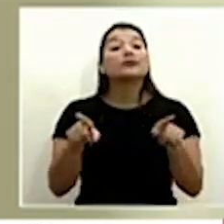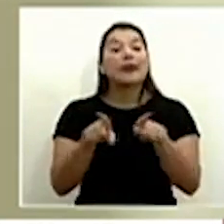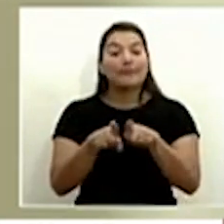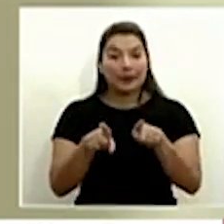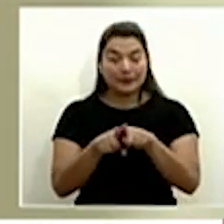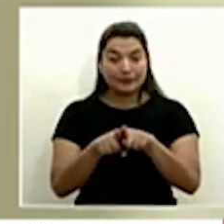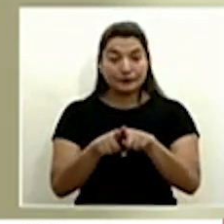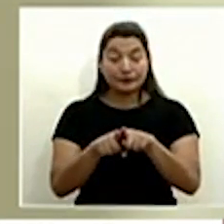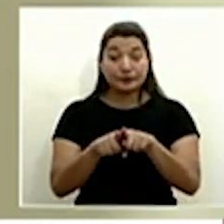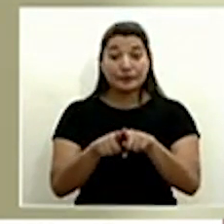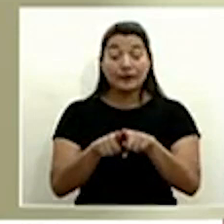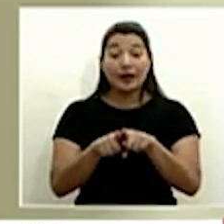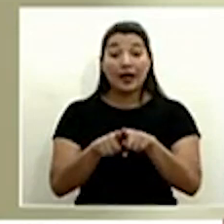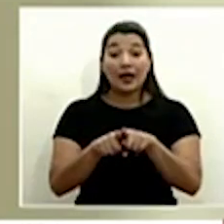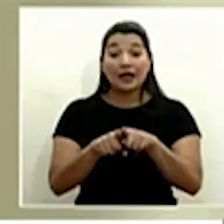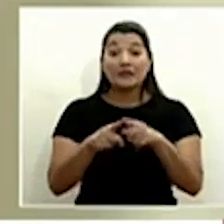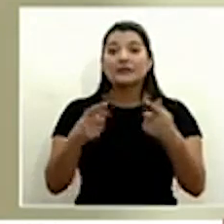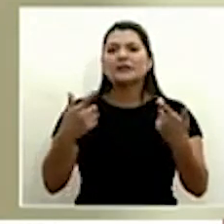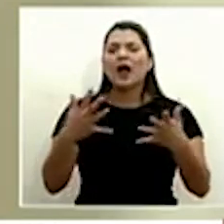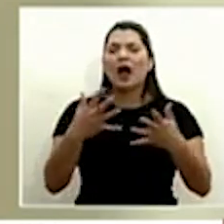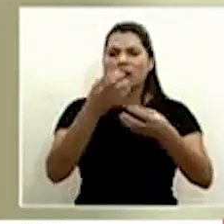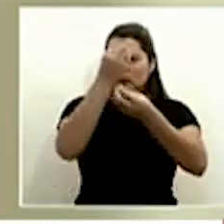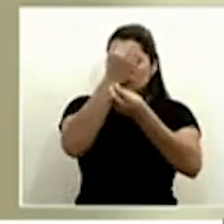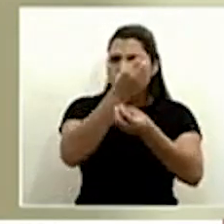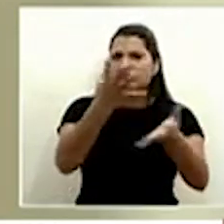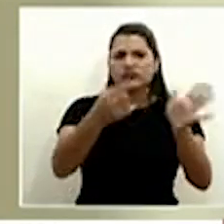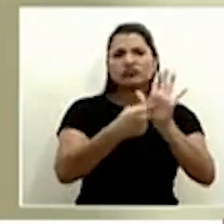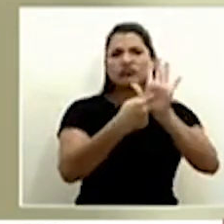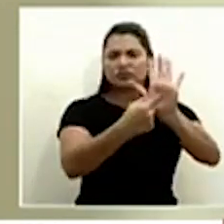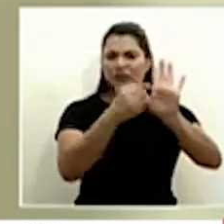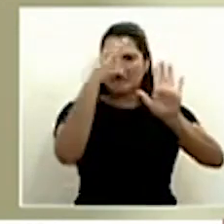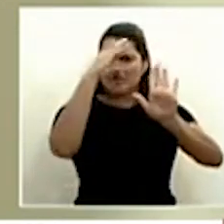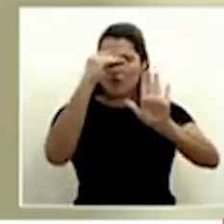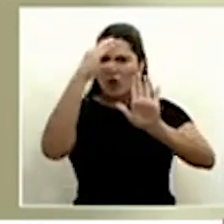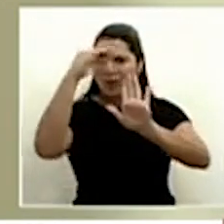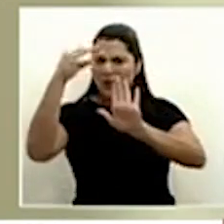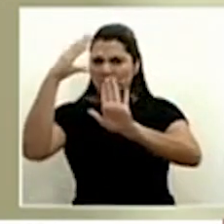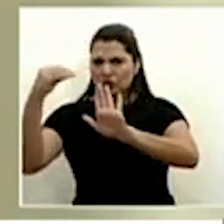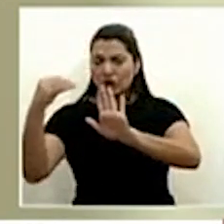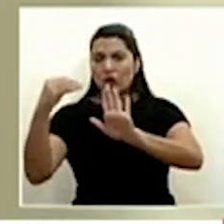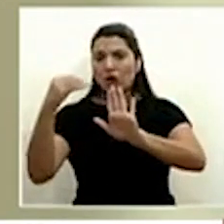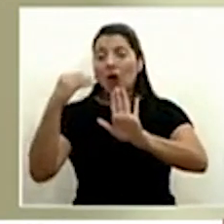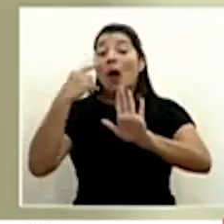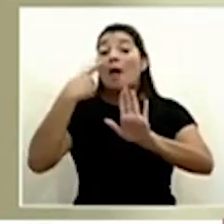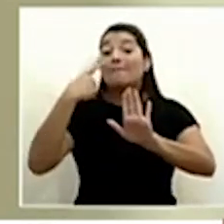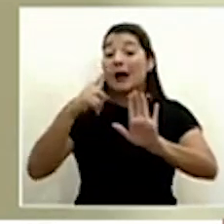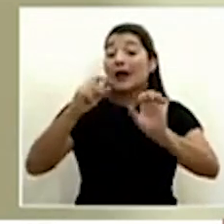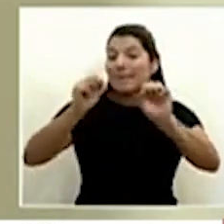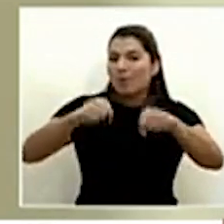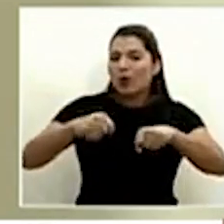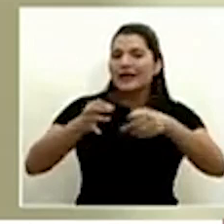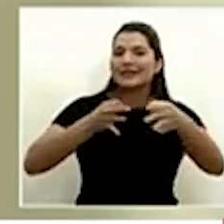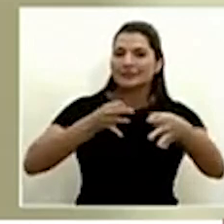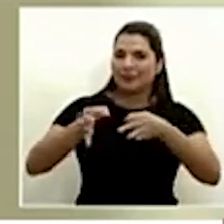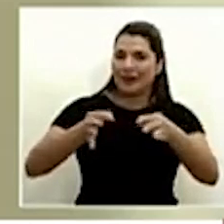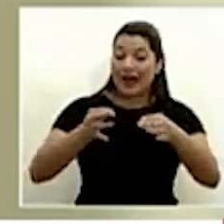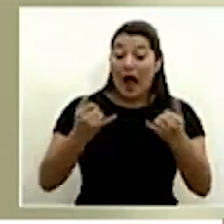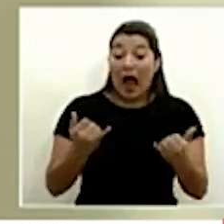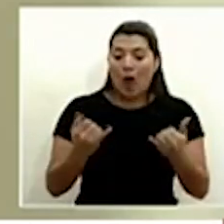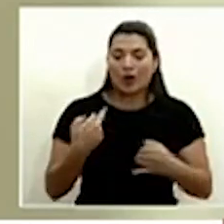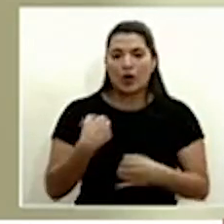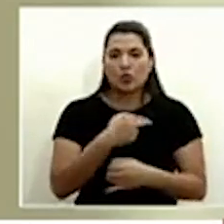diferentes infográficos, infogramas para explicar cuál es hoy la normativa y el